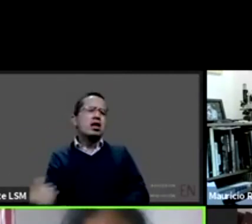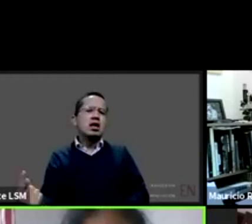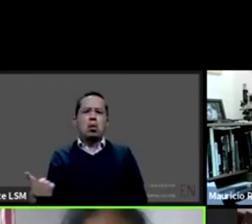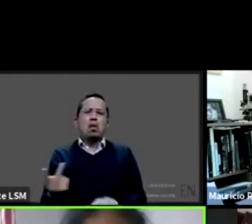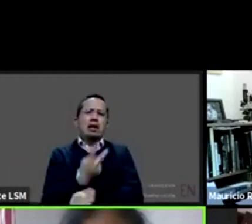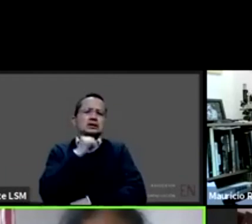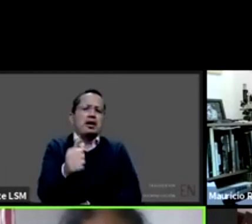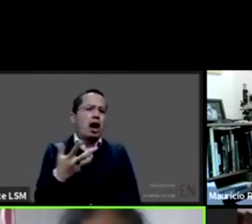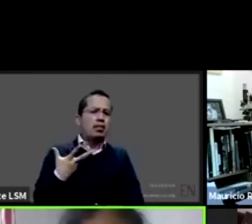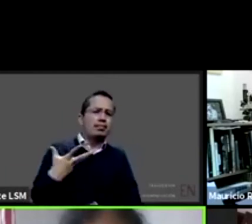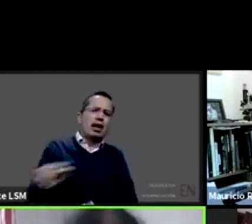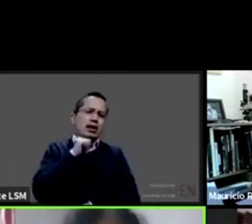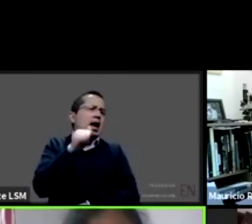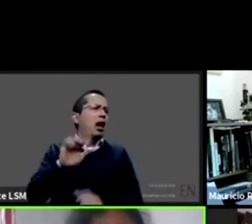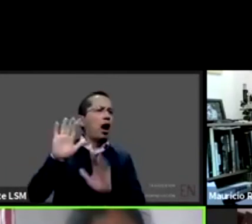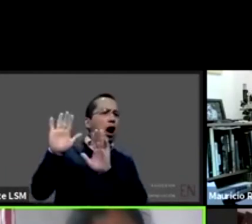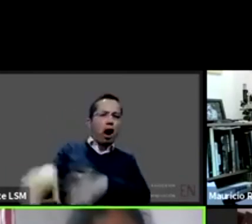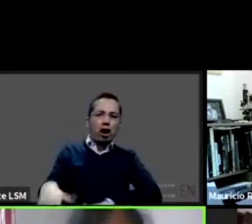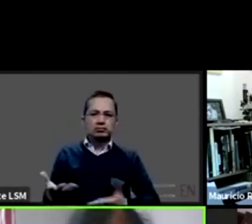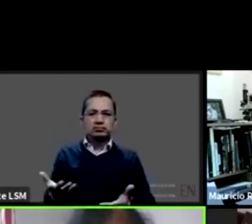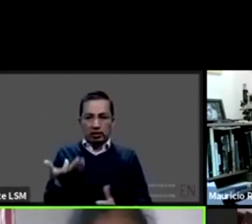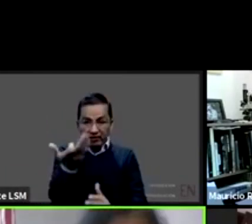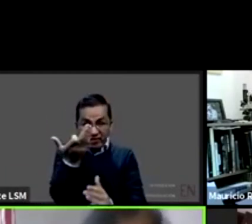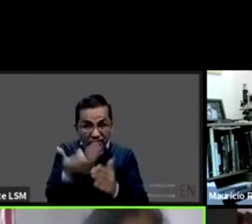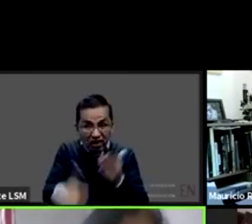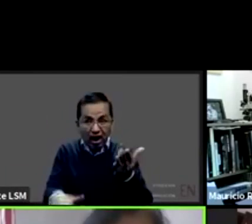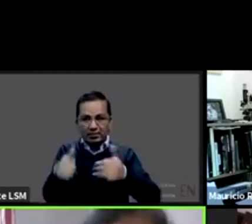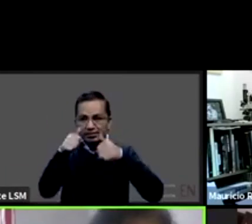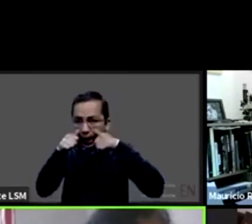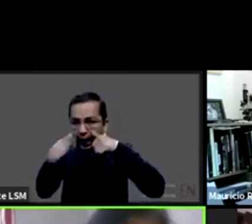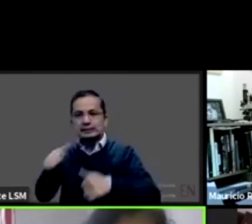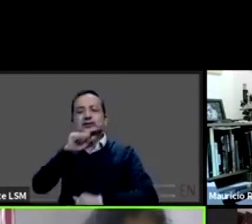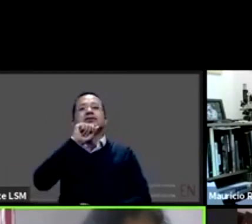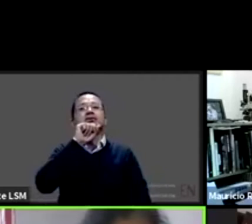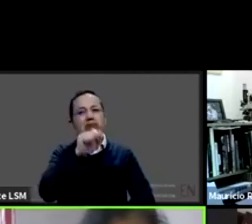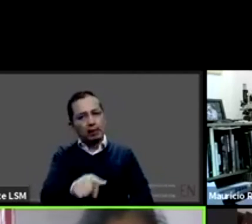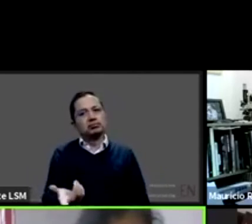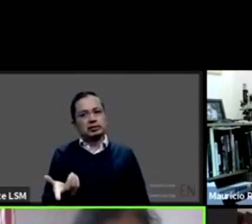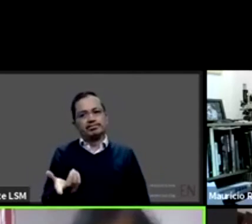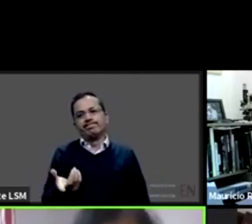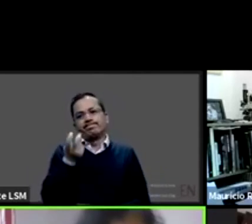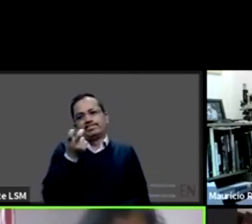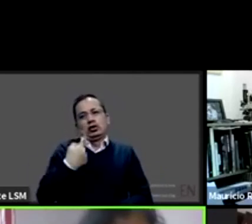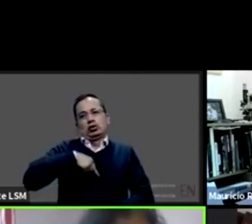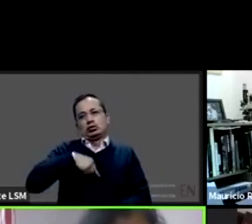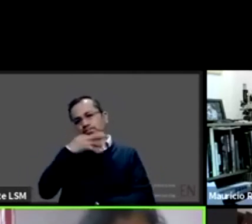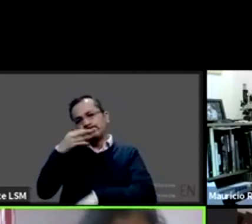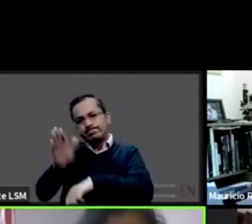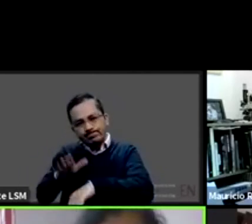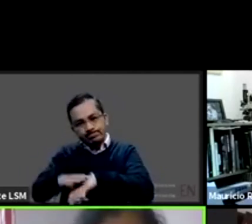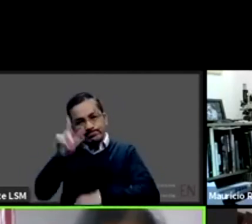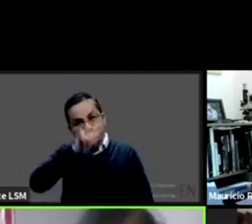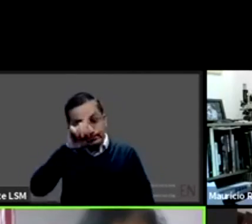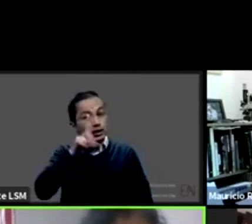digamos también el foco y creo que las recomendaciones serían no lo podemos descuidar